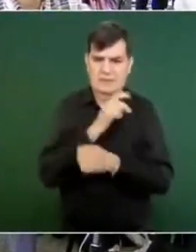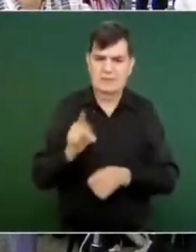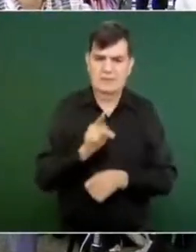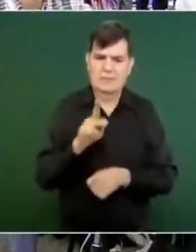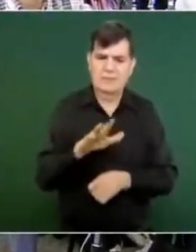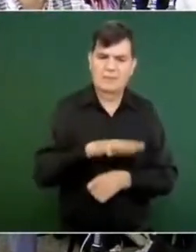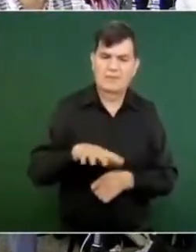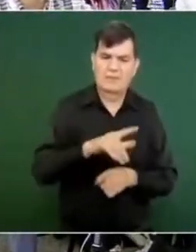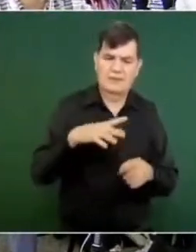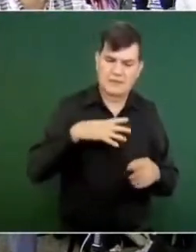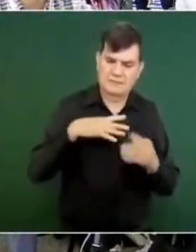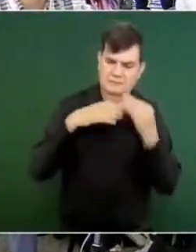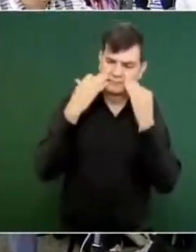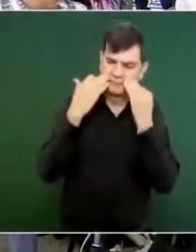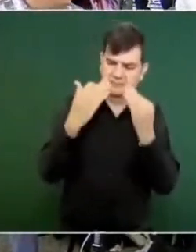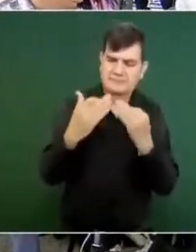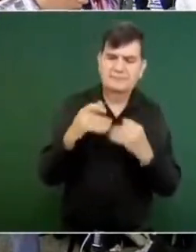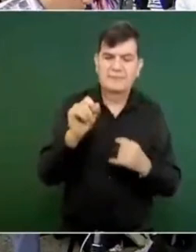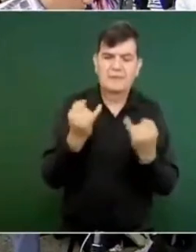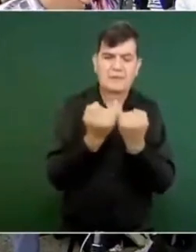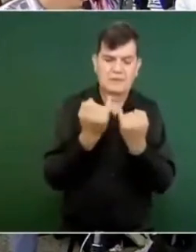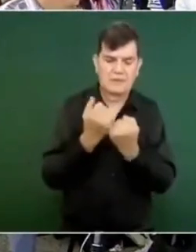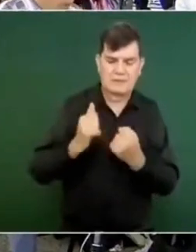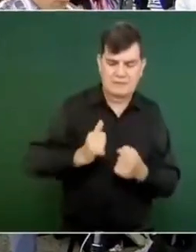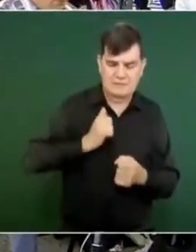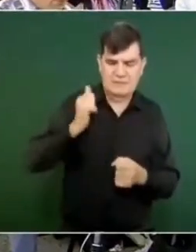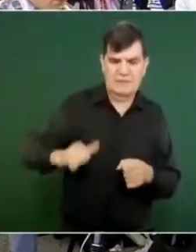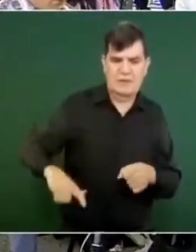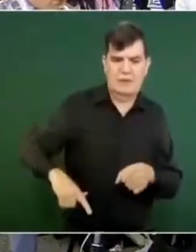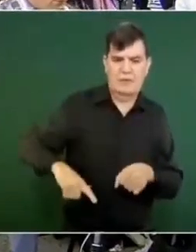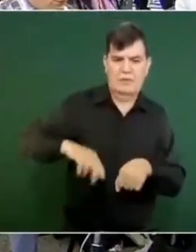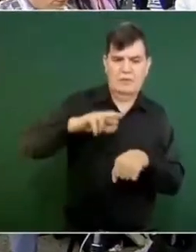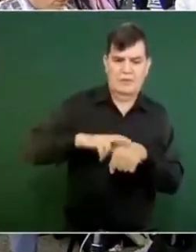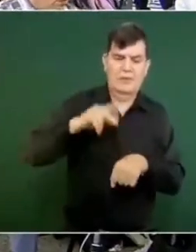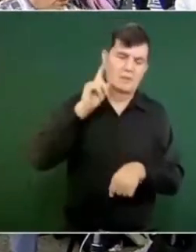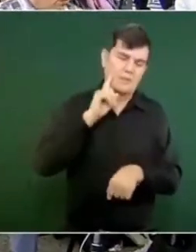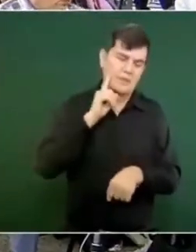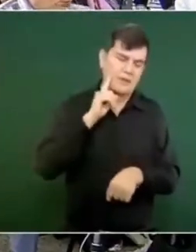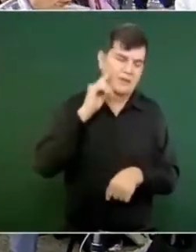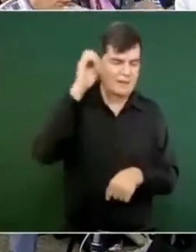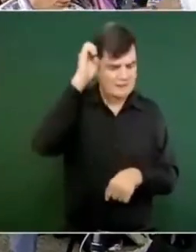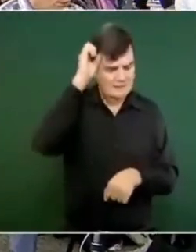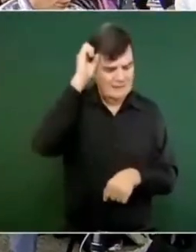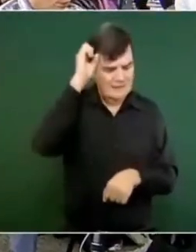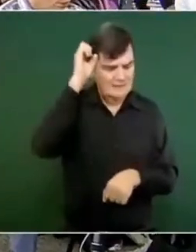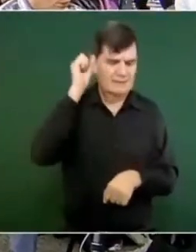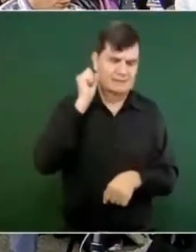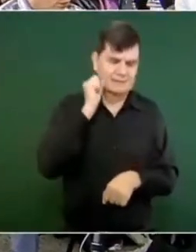aquí presente, también aprovecho que está la gobernadora de Guerrero presente.